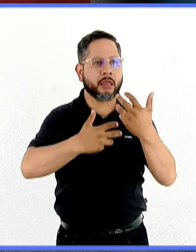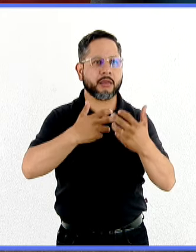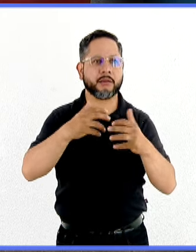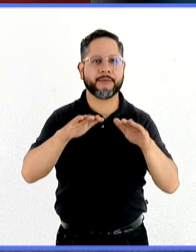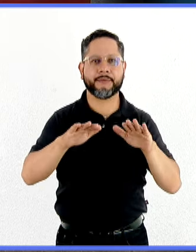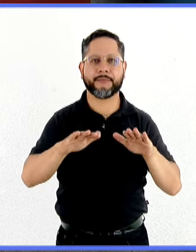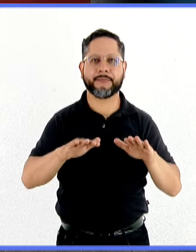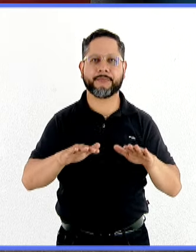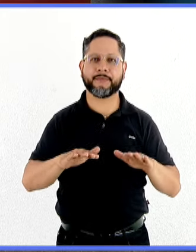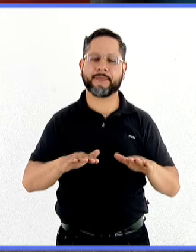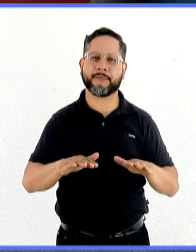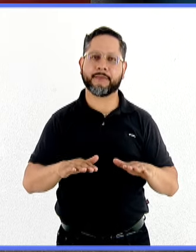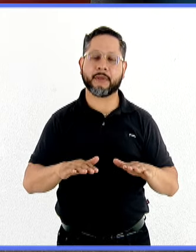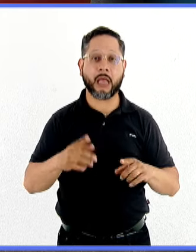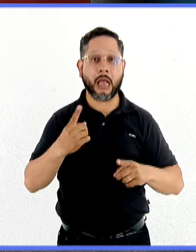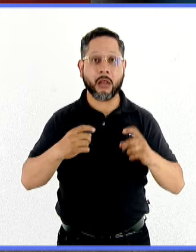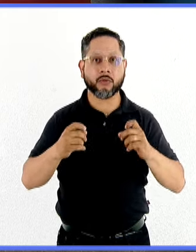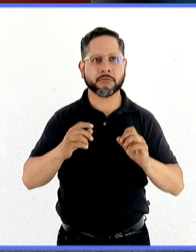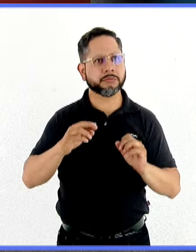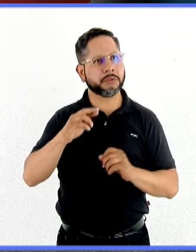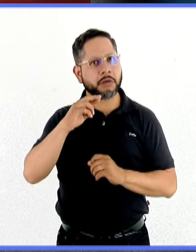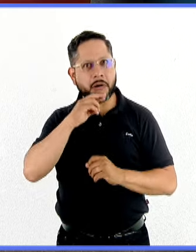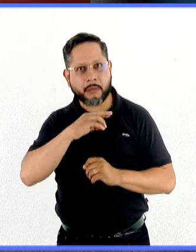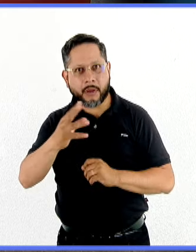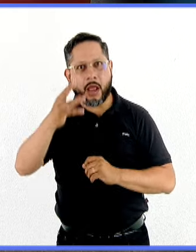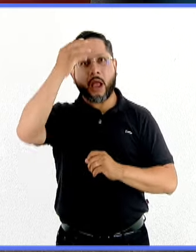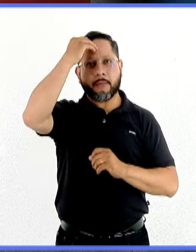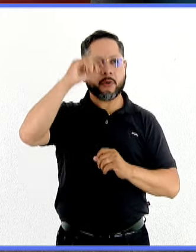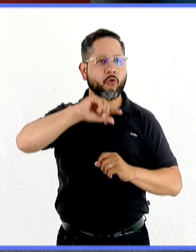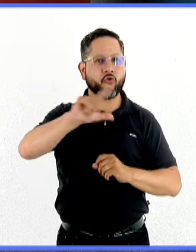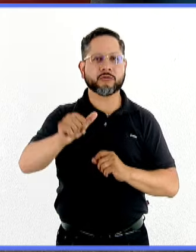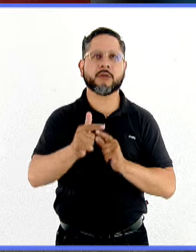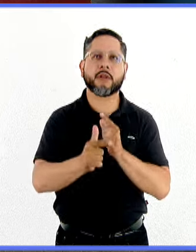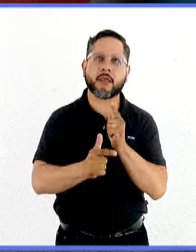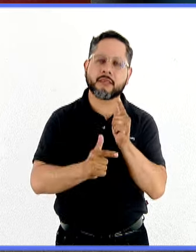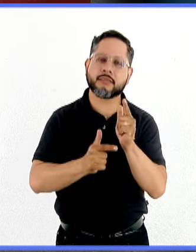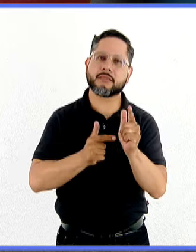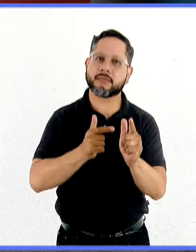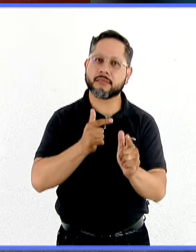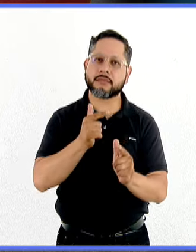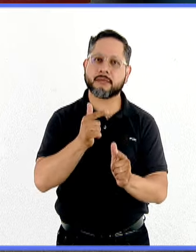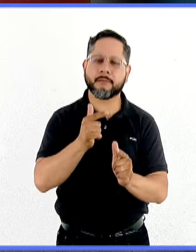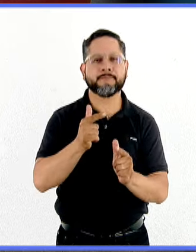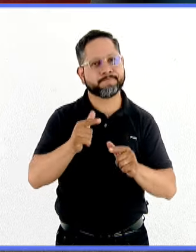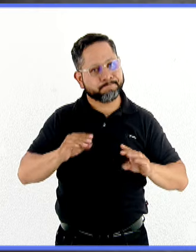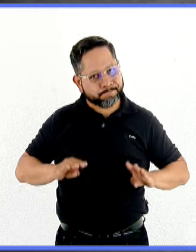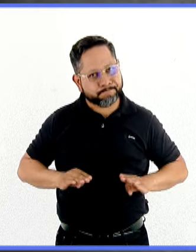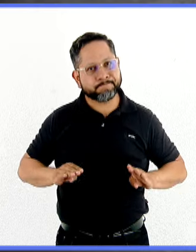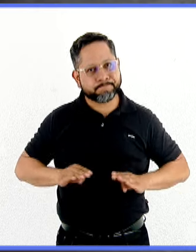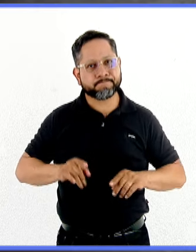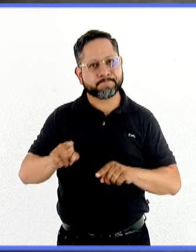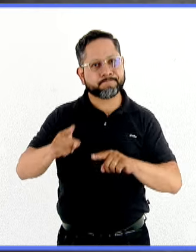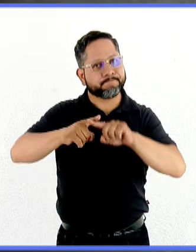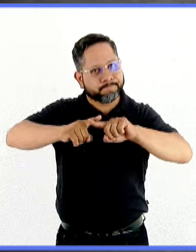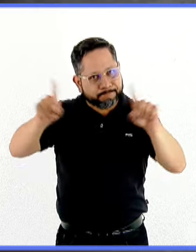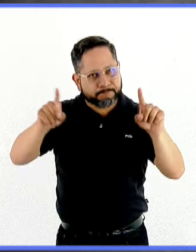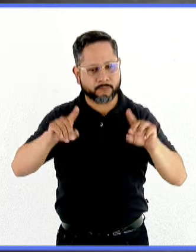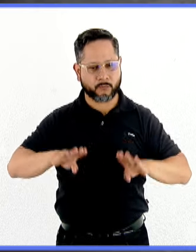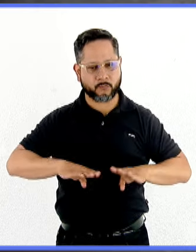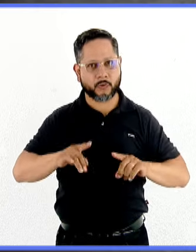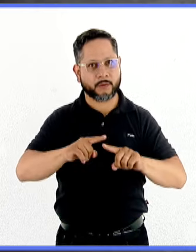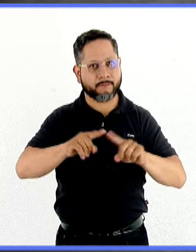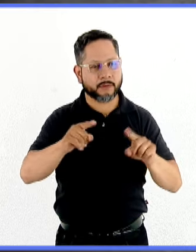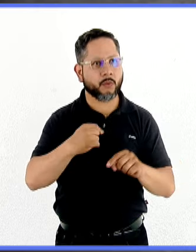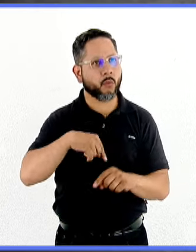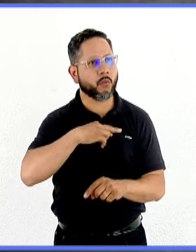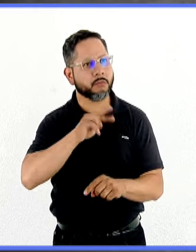conducta. Entonces, hay quienes aprenden más rápido, hay quienes aprenden más lento. Entonces, este tipo de características en términos de estas conductas hacen